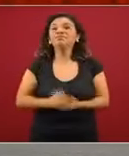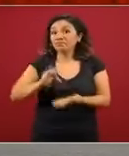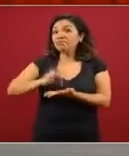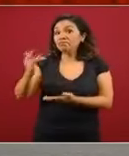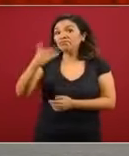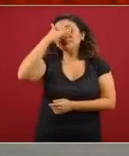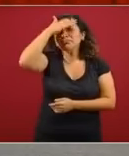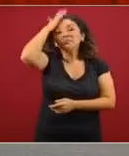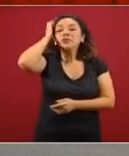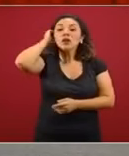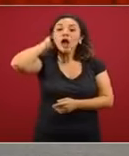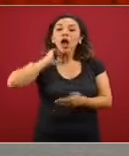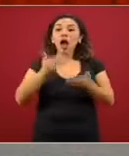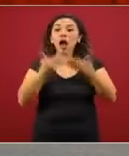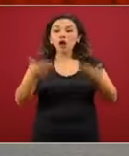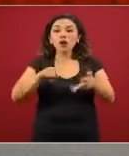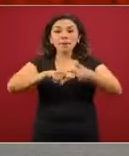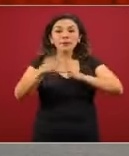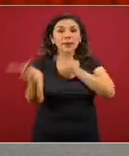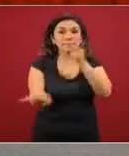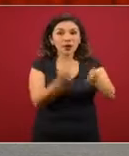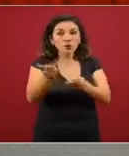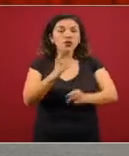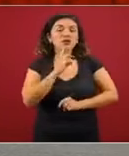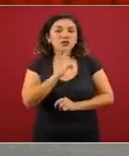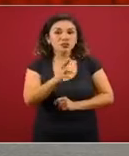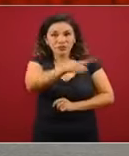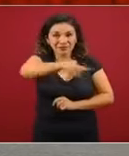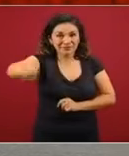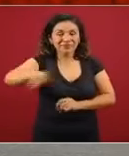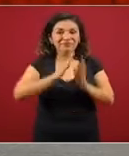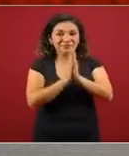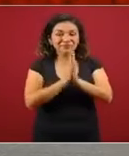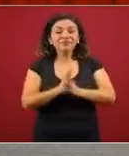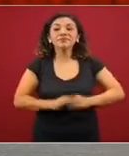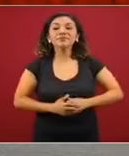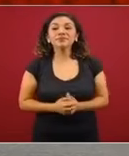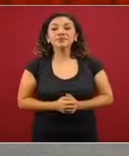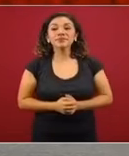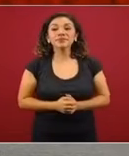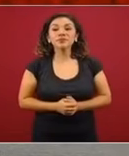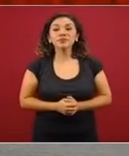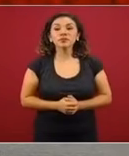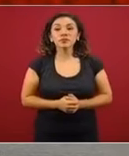Pasamos a preguntas y respuestas, por favor. Sí.